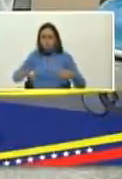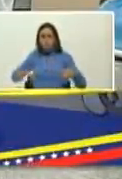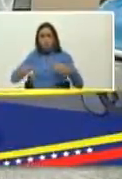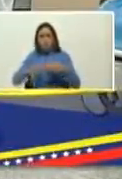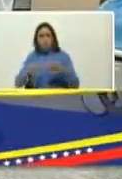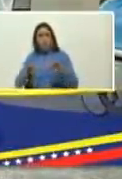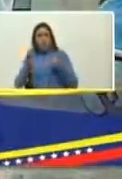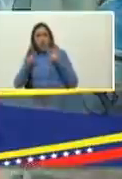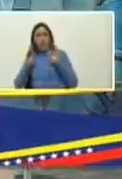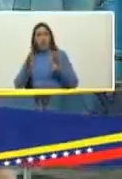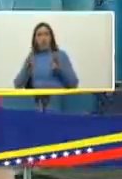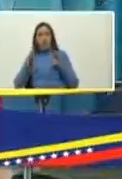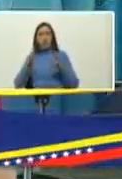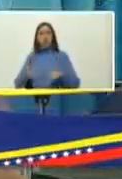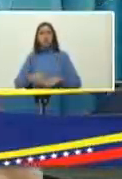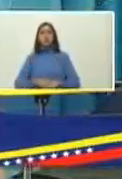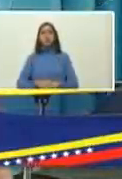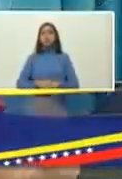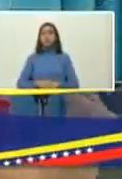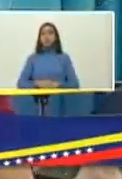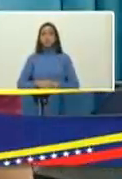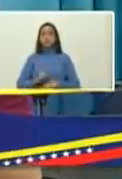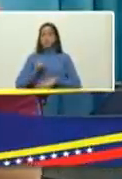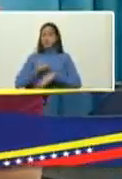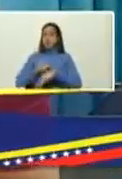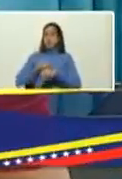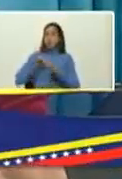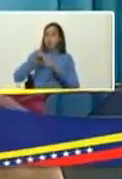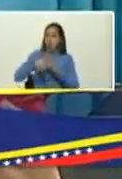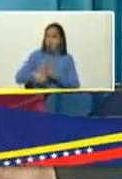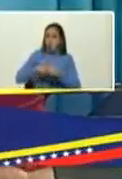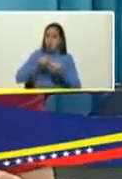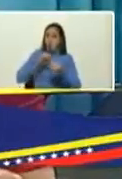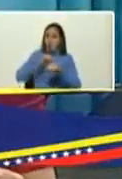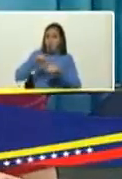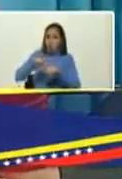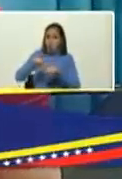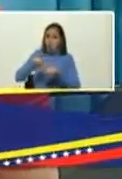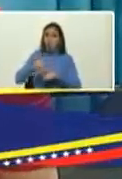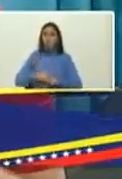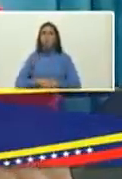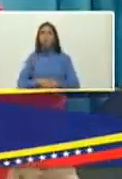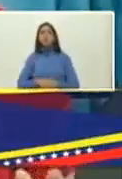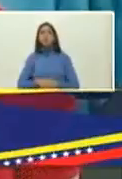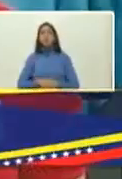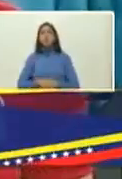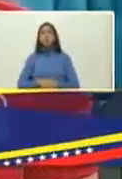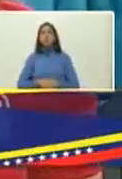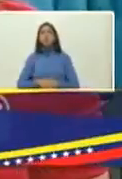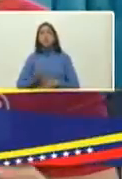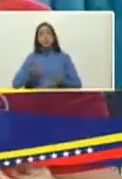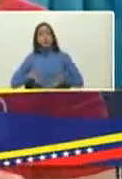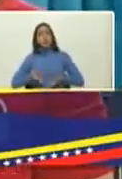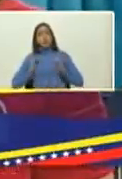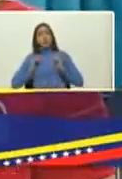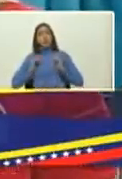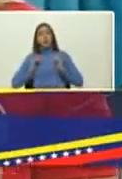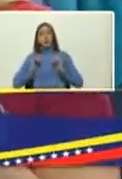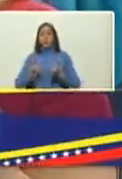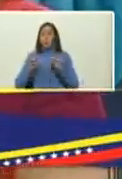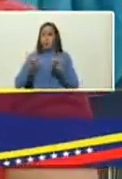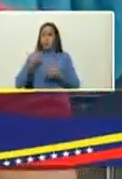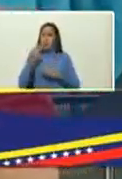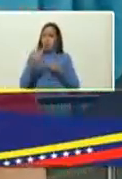especialista en las primeras horas posteriores a su intervención quirúrgica que permitirá justamente